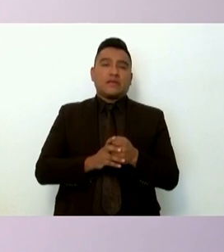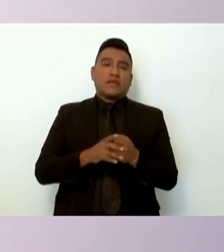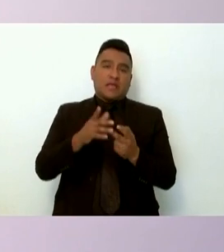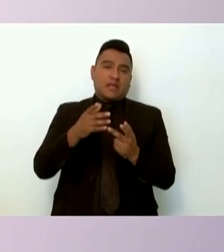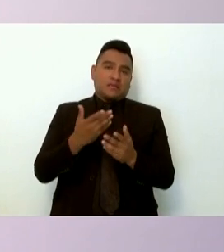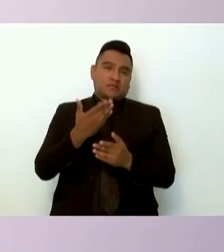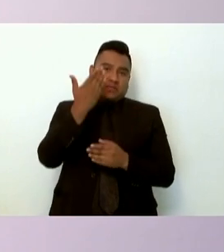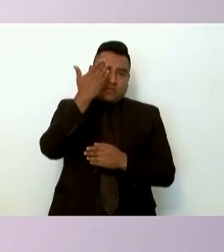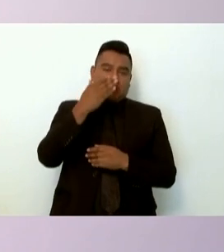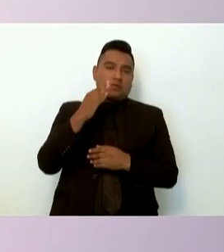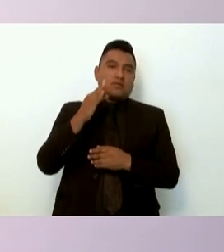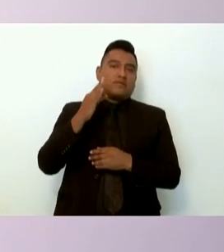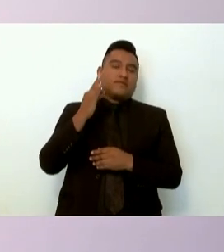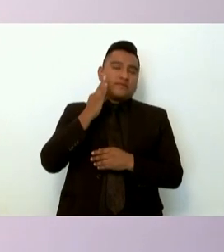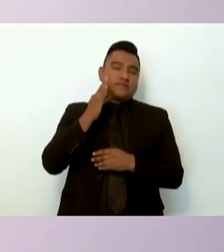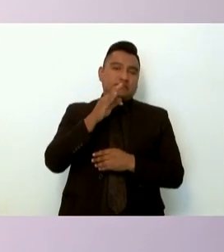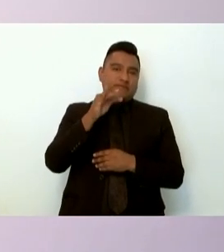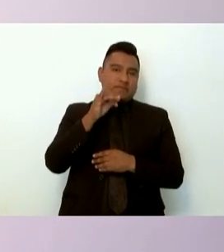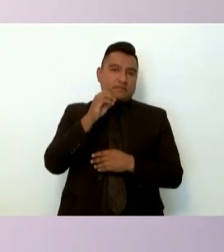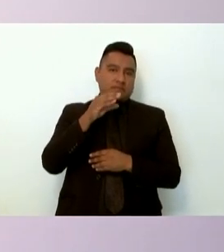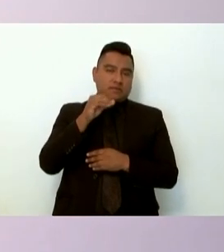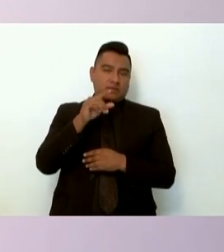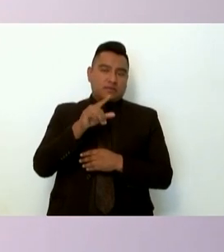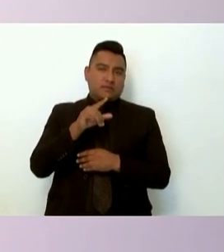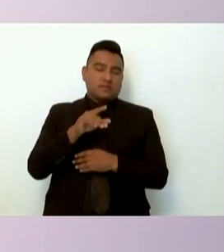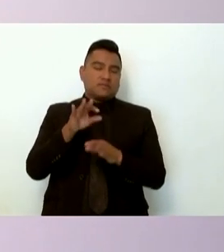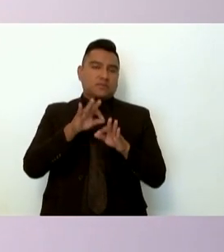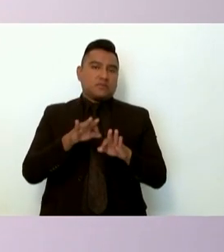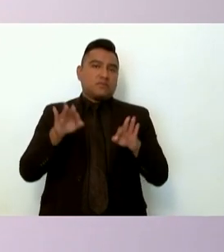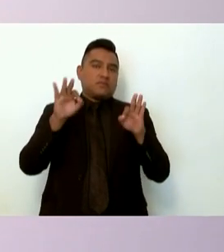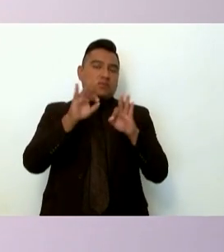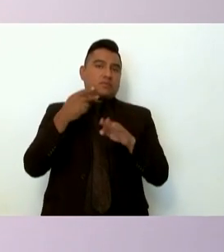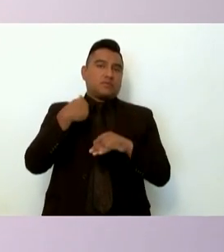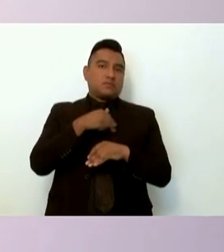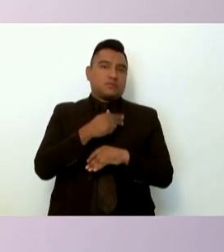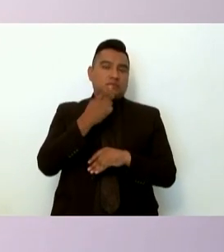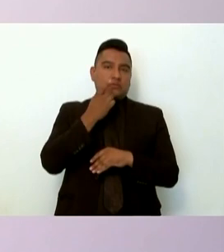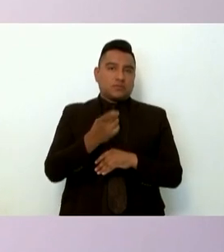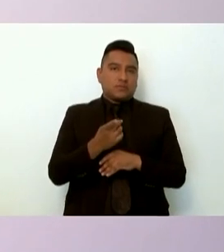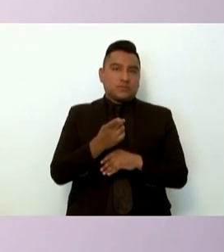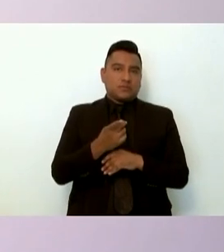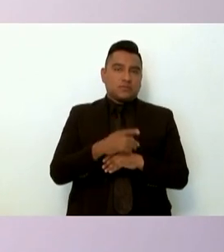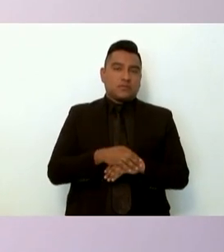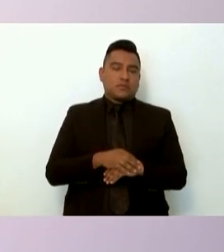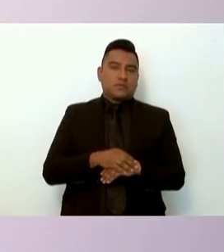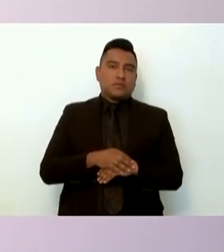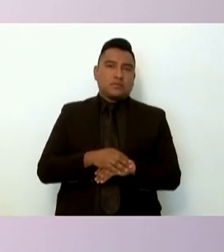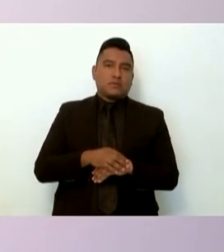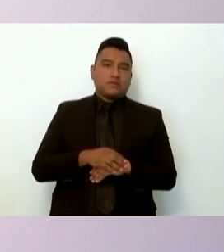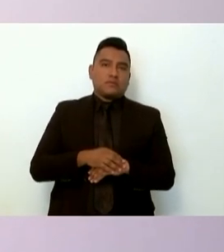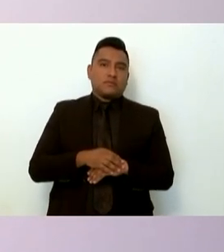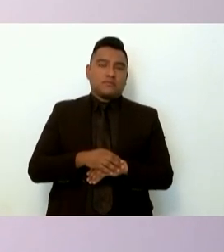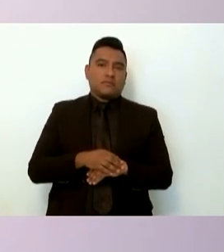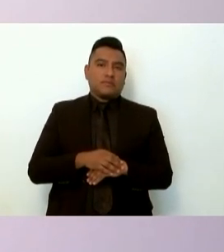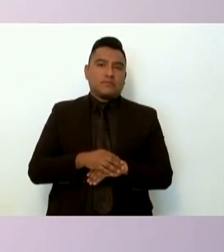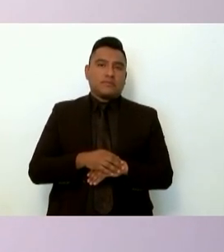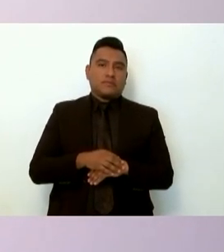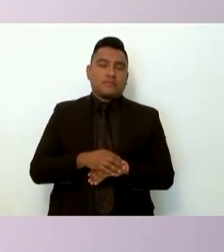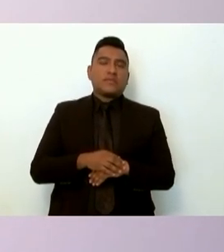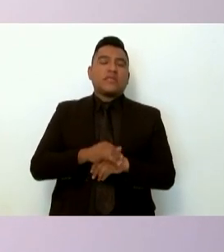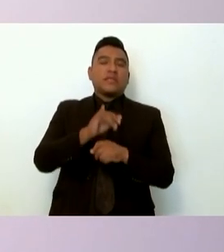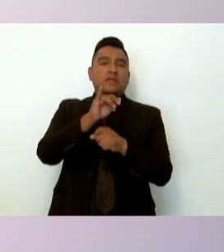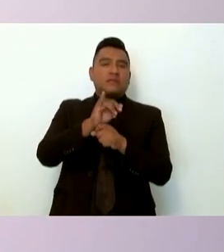habrá este habrá que atraer a la abuelica la investigación del